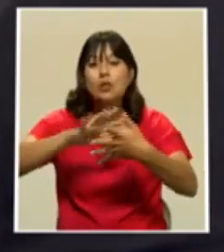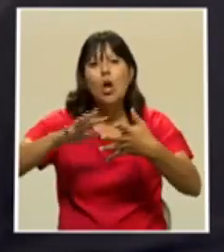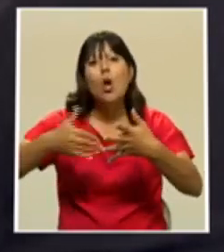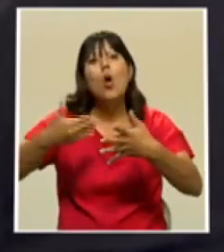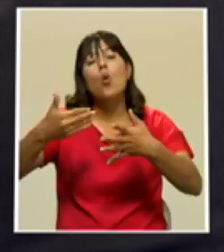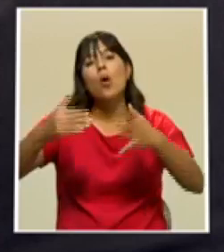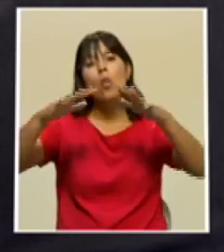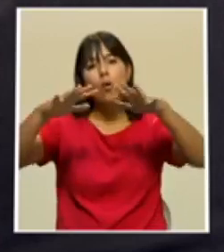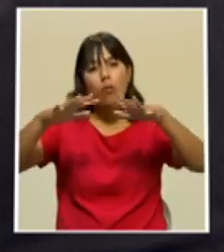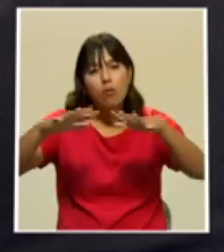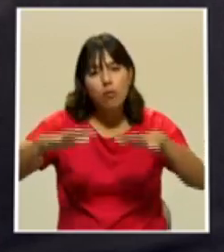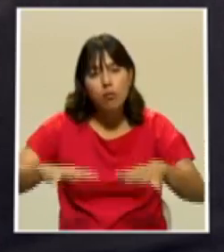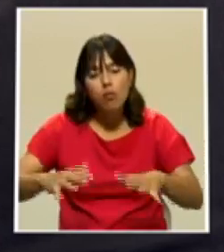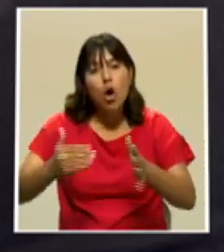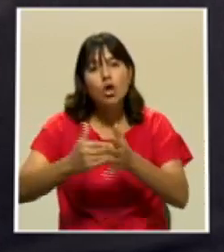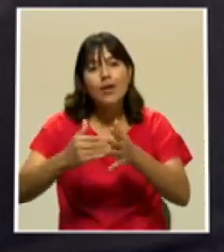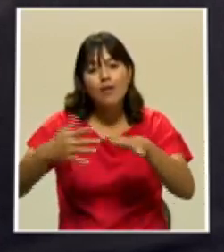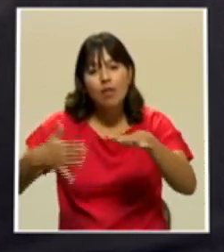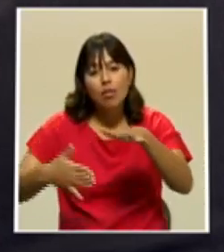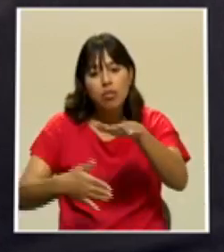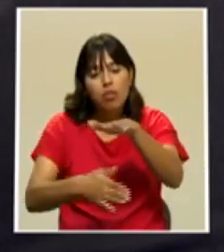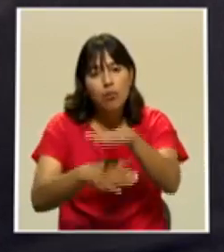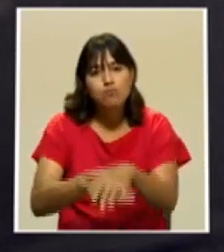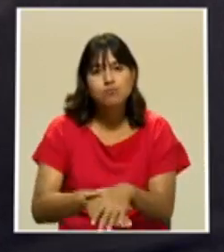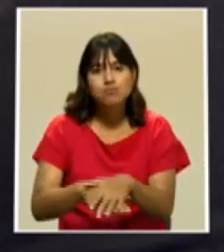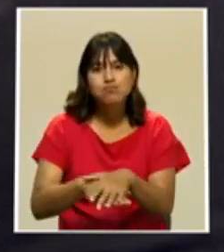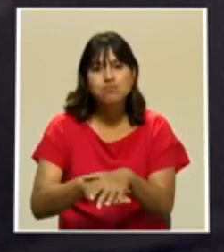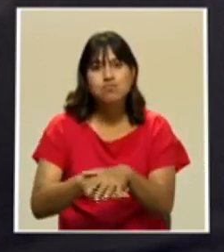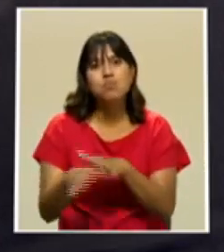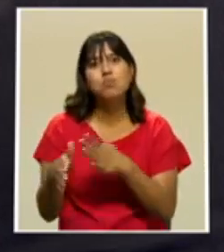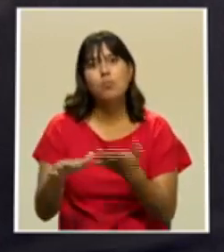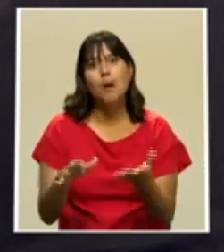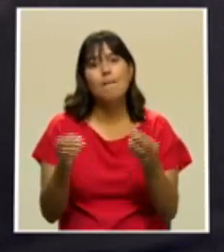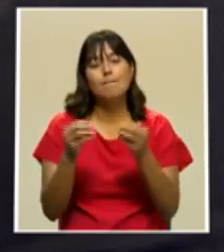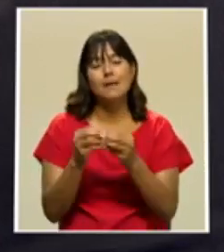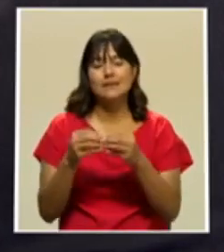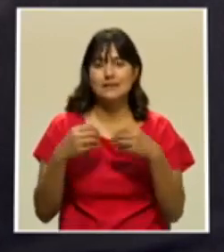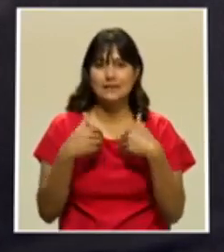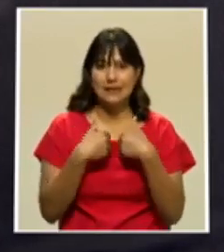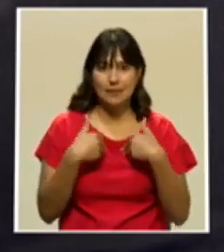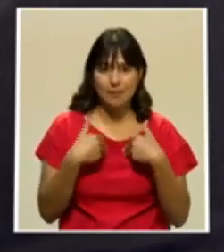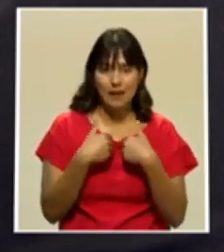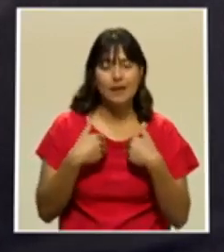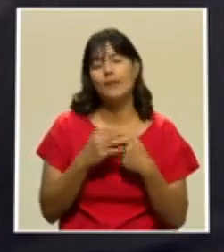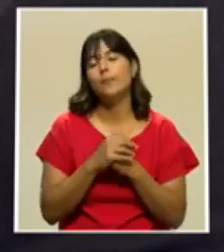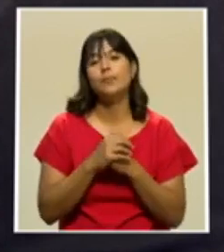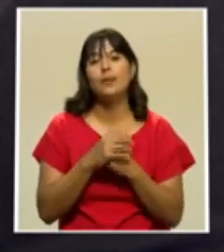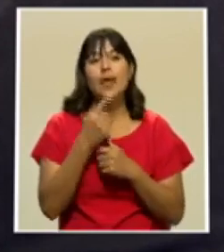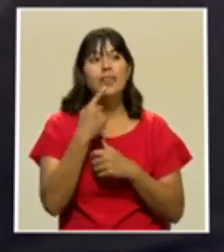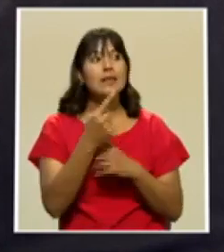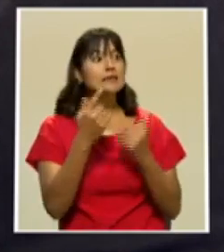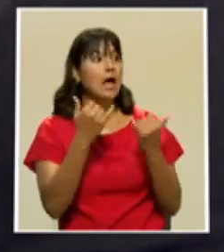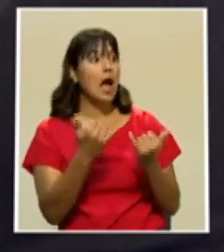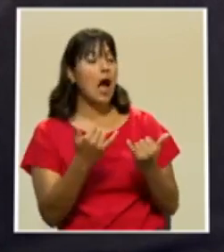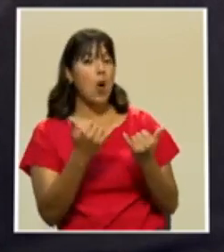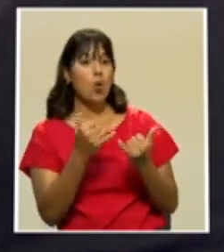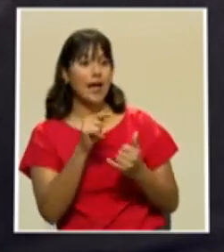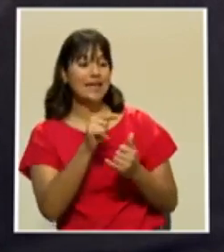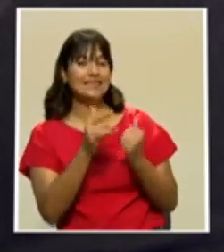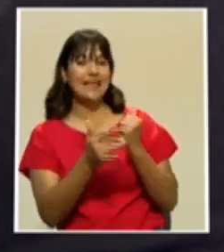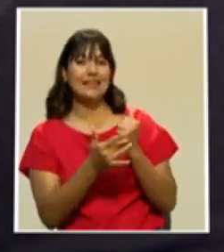dicen que hay técnicas nuevas que minimizan la captura de esta fauna de acompañamiento.